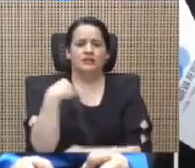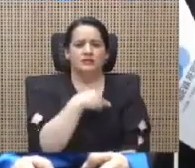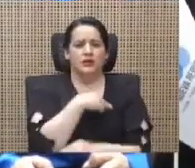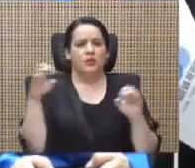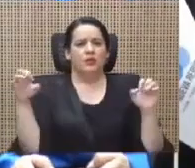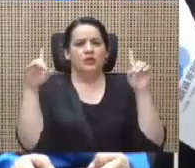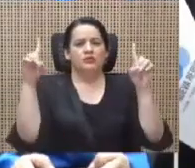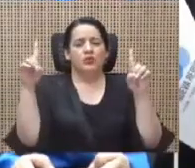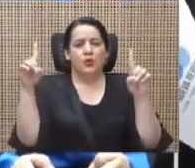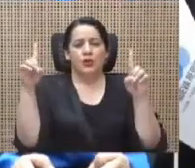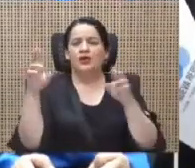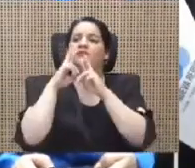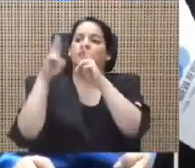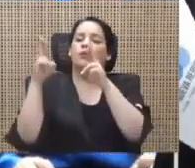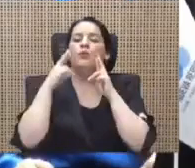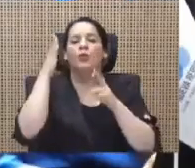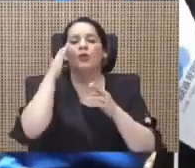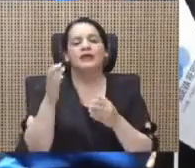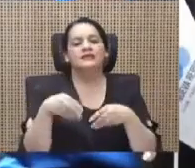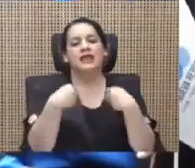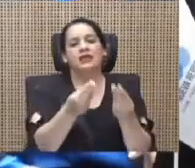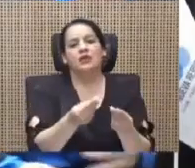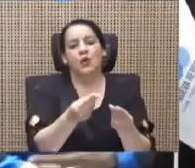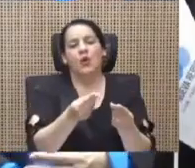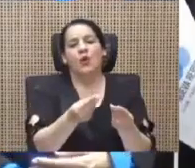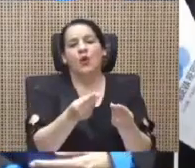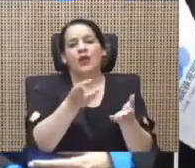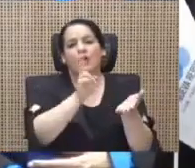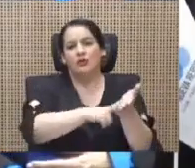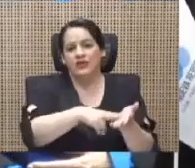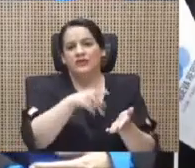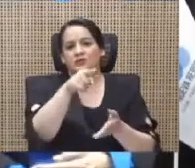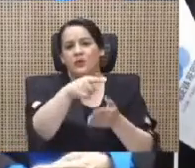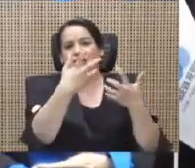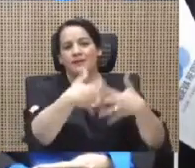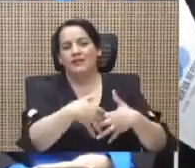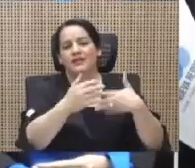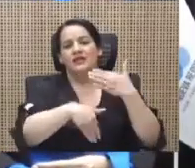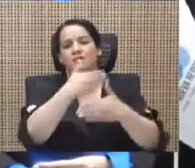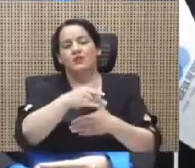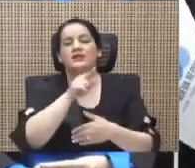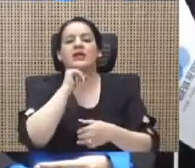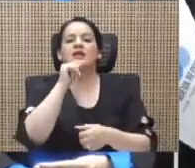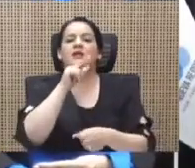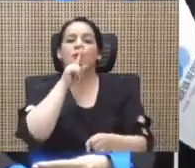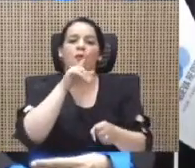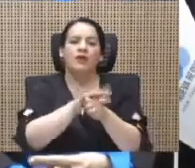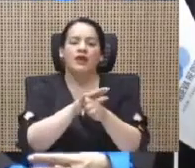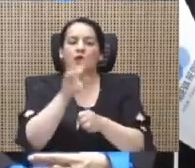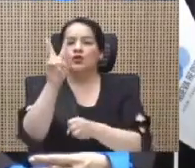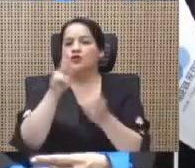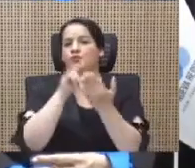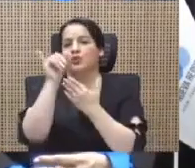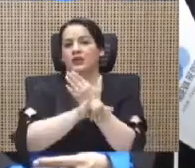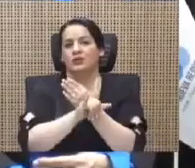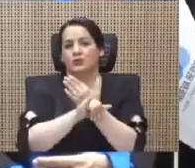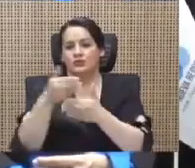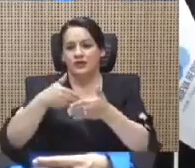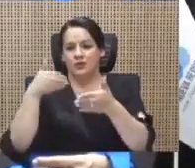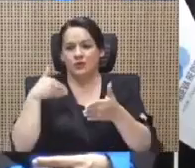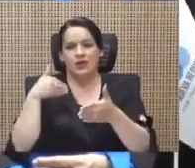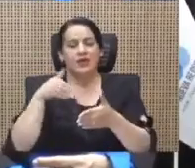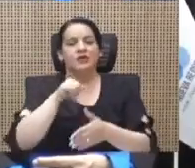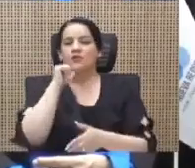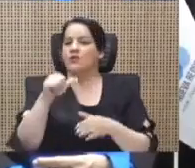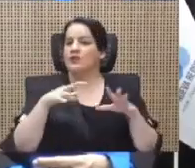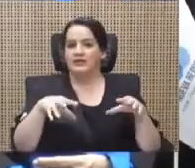se le adjudicaron a esta empresa luego de haber incumplido con los dos proyectos anteriores. Es inaceptable que una empresa que dejó votados